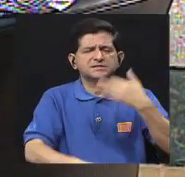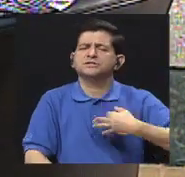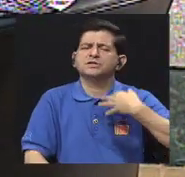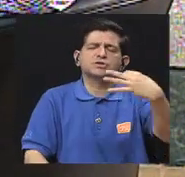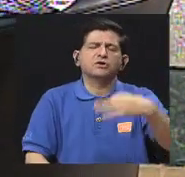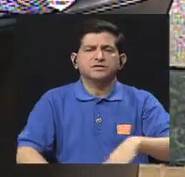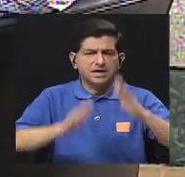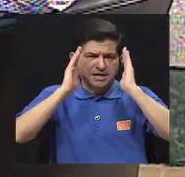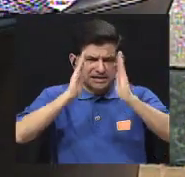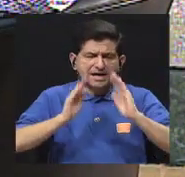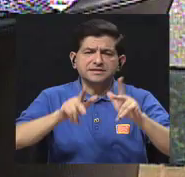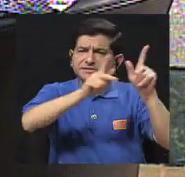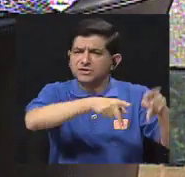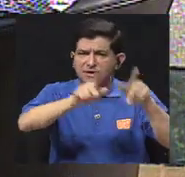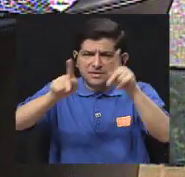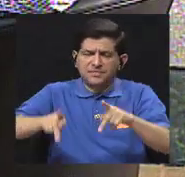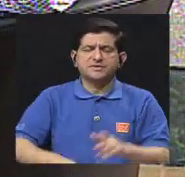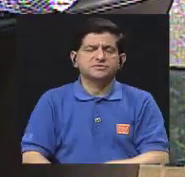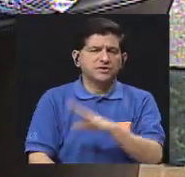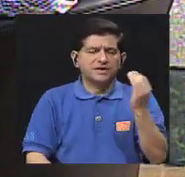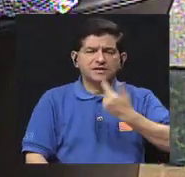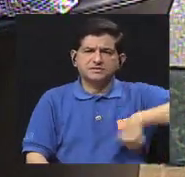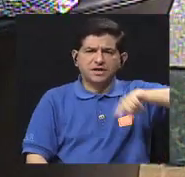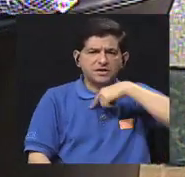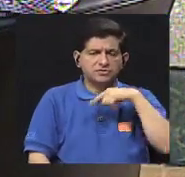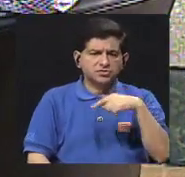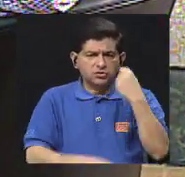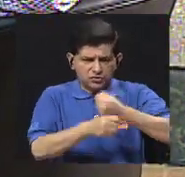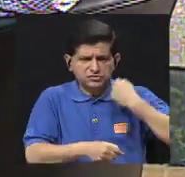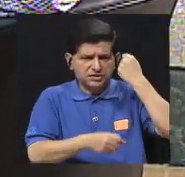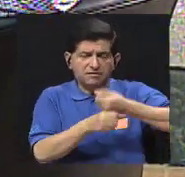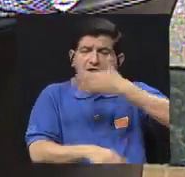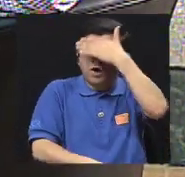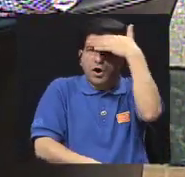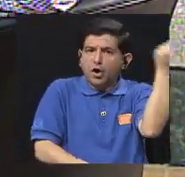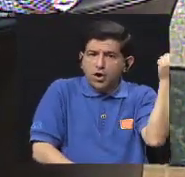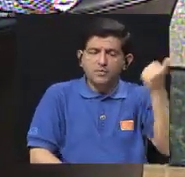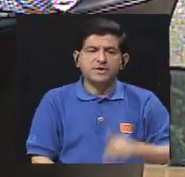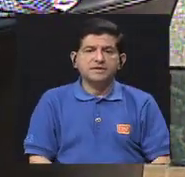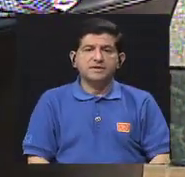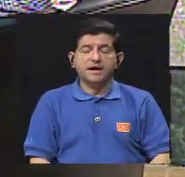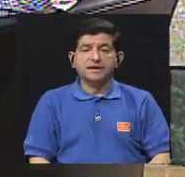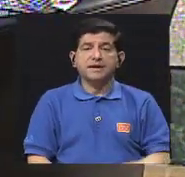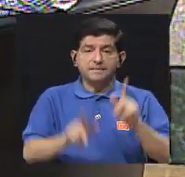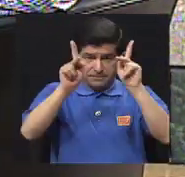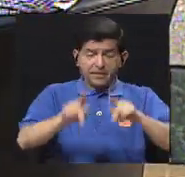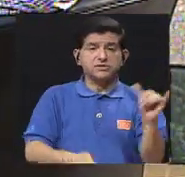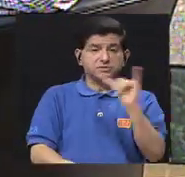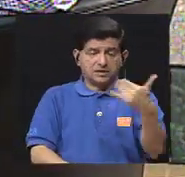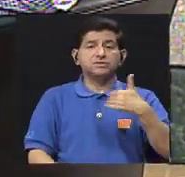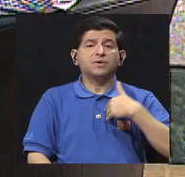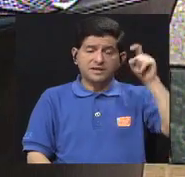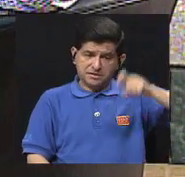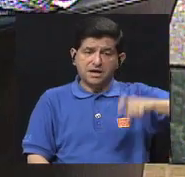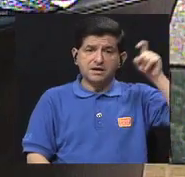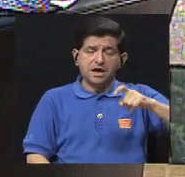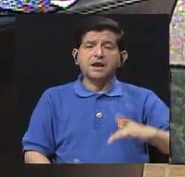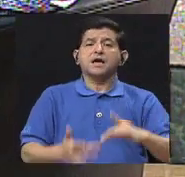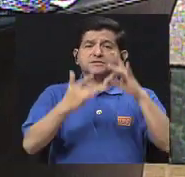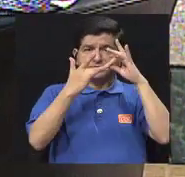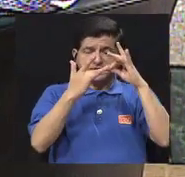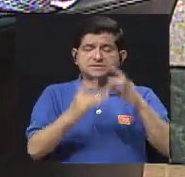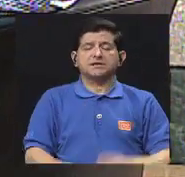diario, por atender a estos pacientes y abocarnos a esta atención, se nos olvida estos seres humanos que también tienen sus necesidades